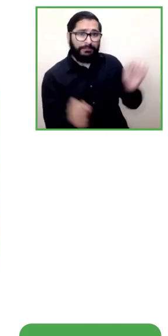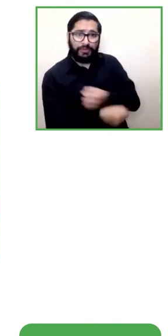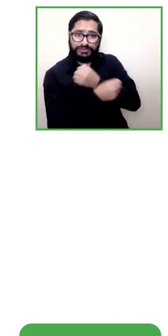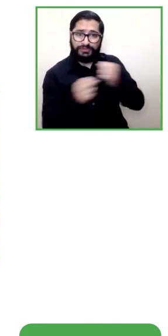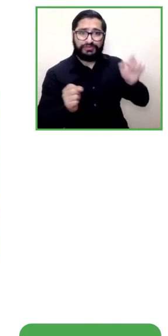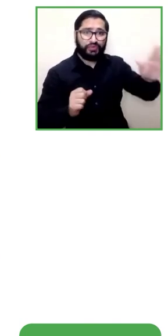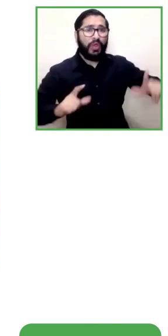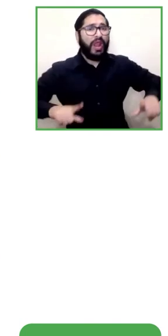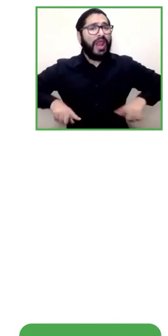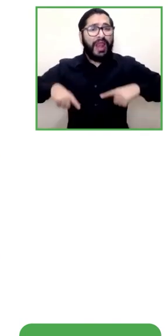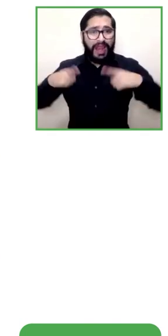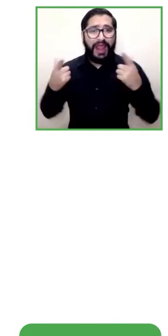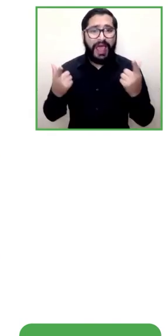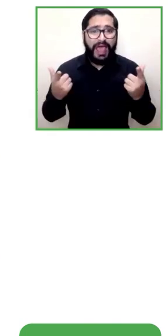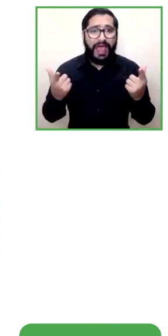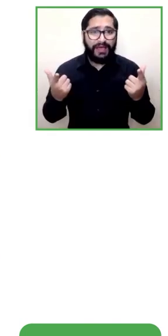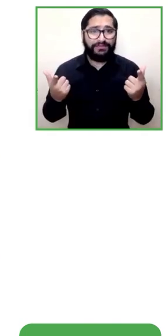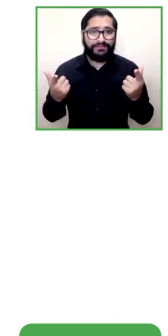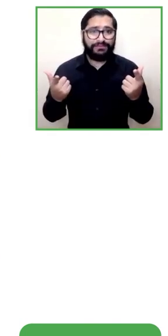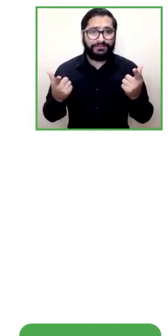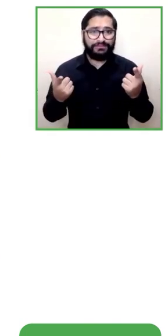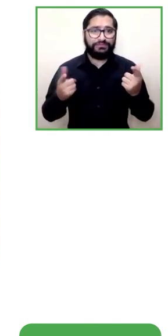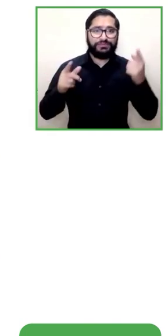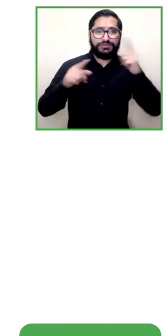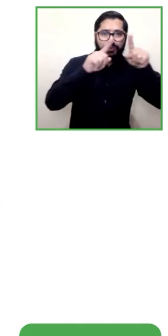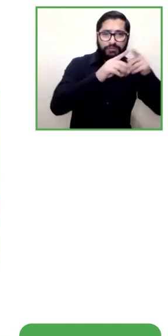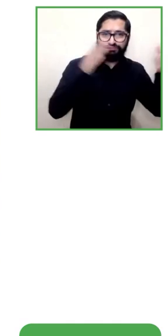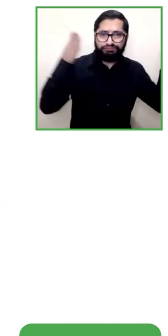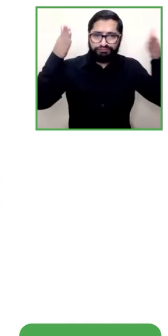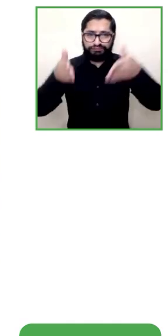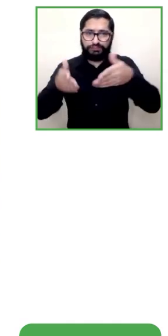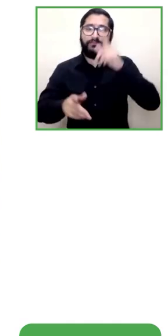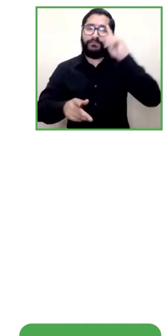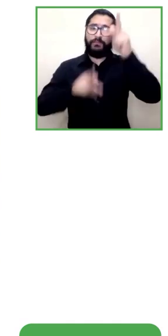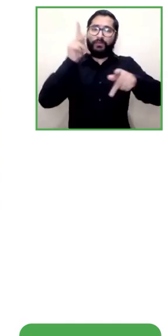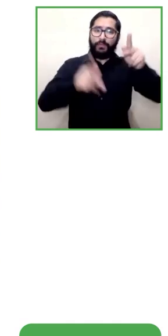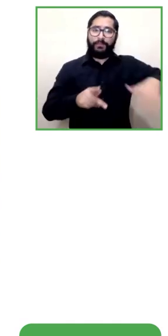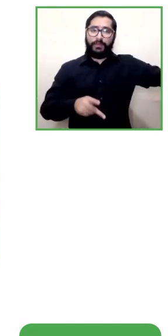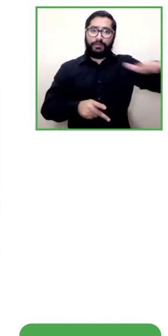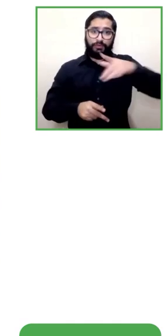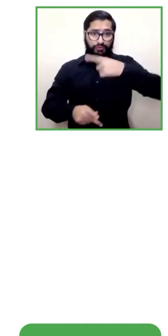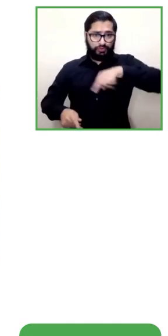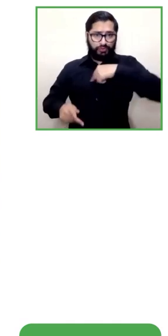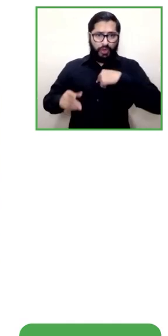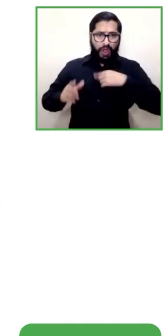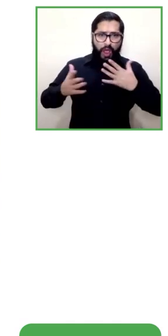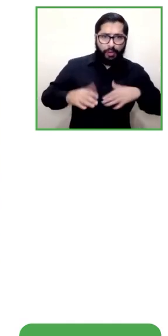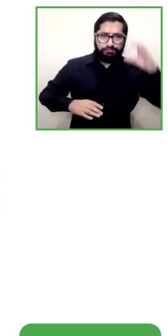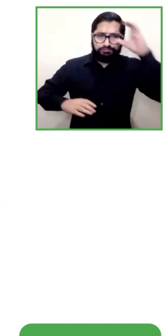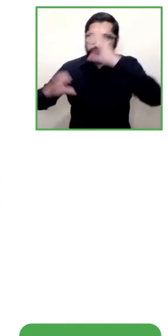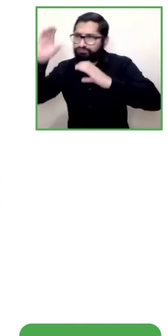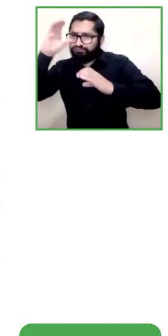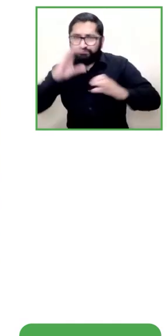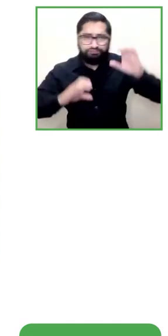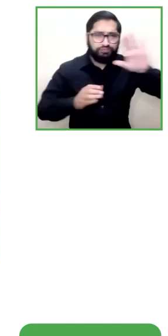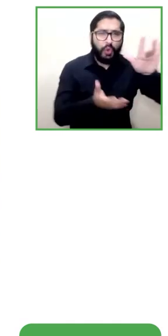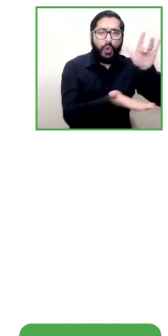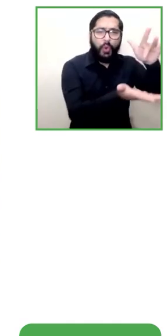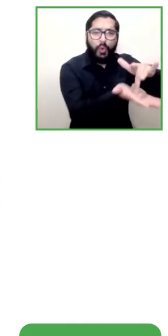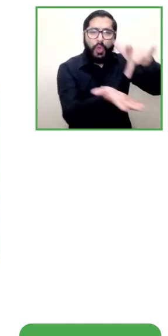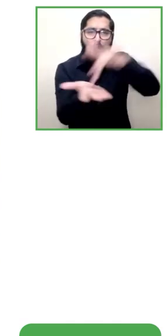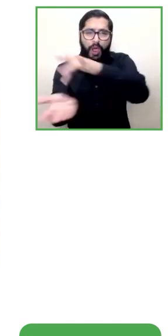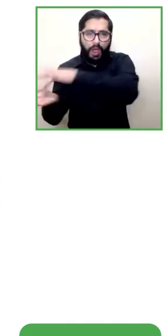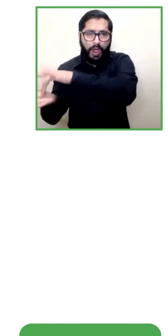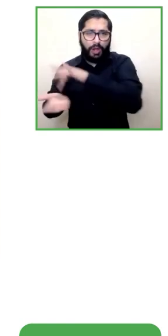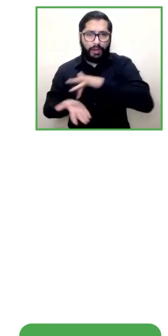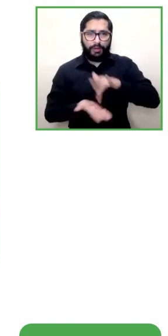primer problema lo solucionamos buscando lugares específicos e intentamos ofrecer otros servicios aparte de eso